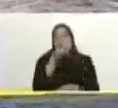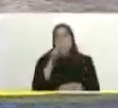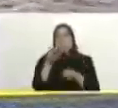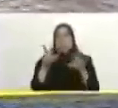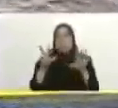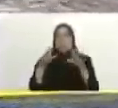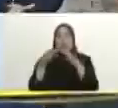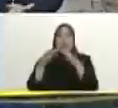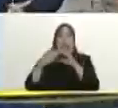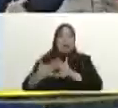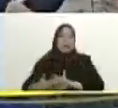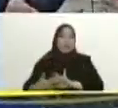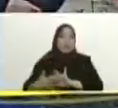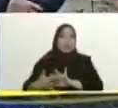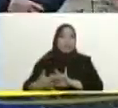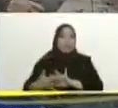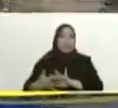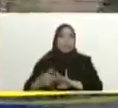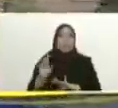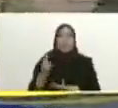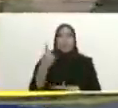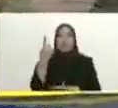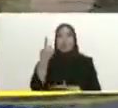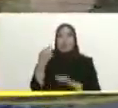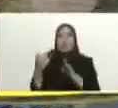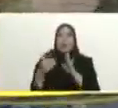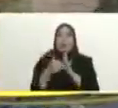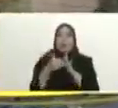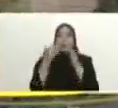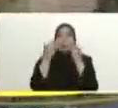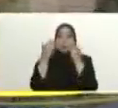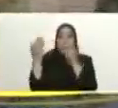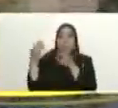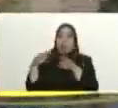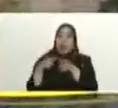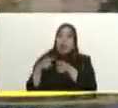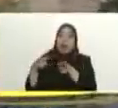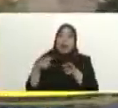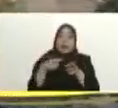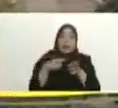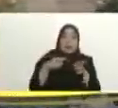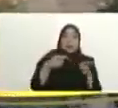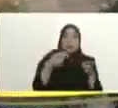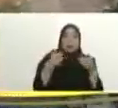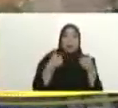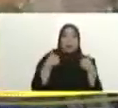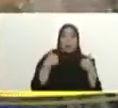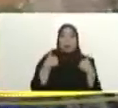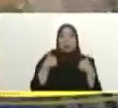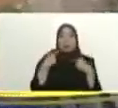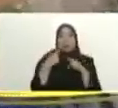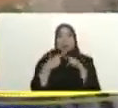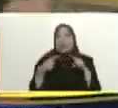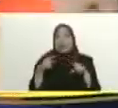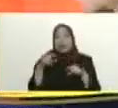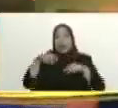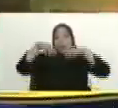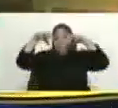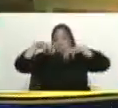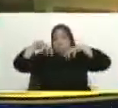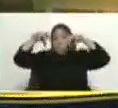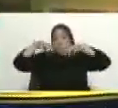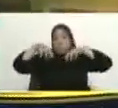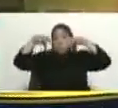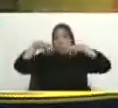pérdida total de su vivienda unas por impacto de los ríos como el que estamos aquí en el río torbe y otra por deslizamiento de diversas características